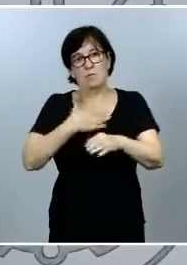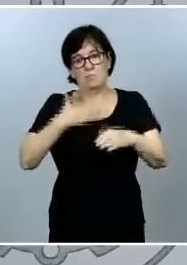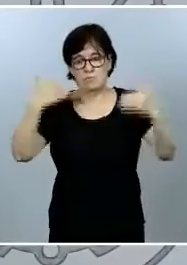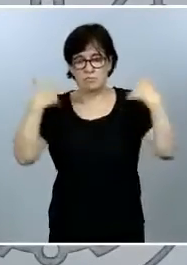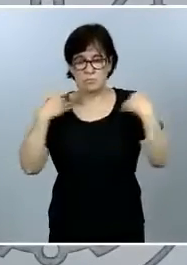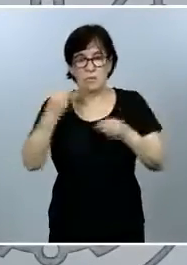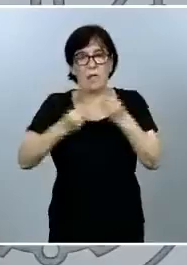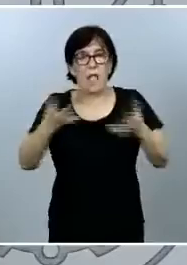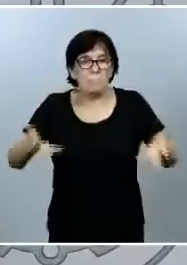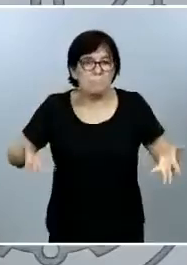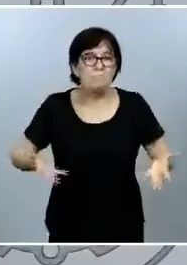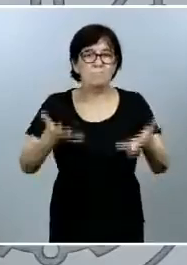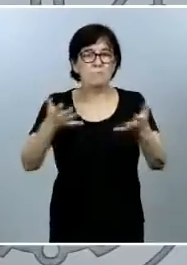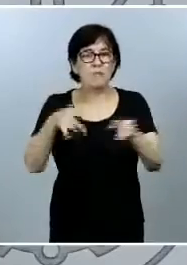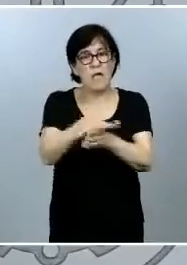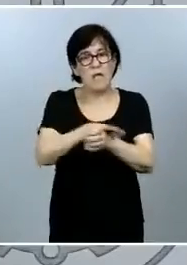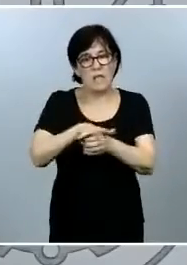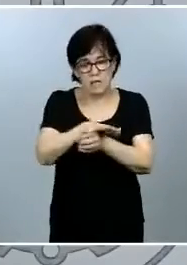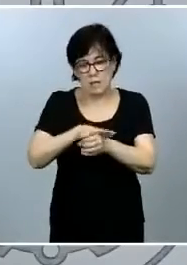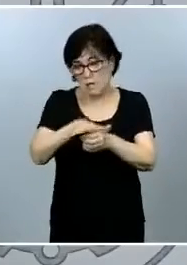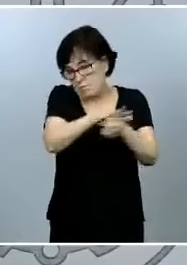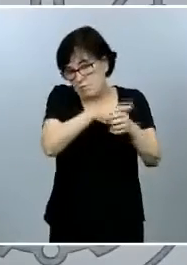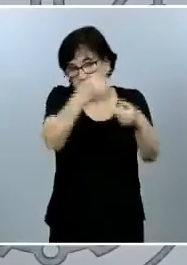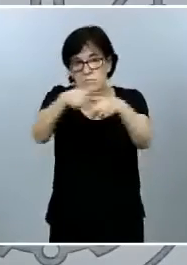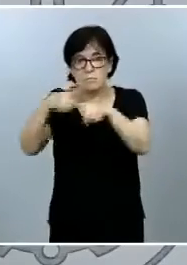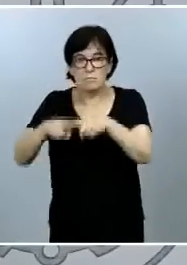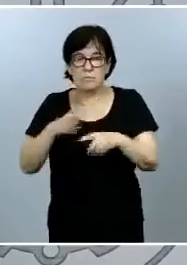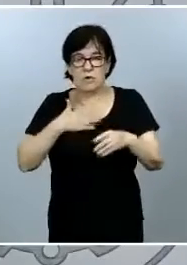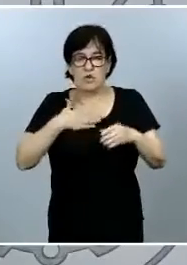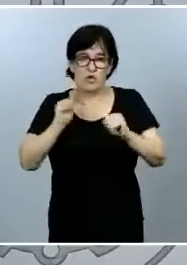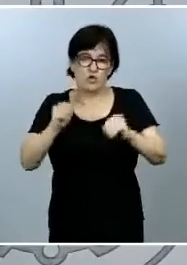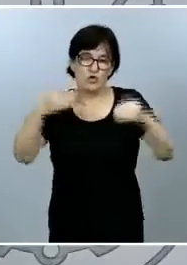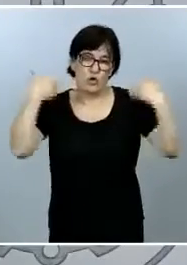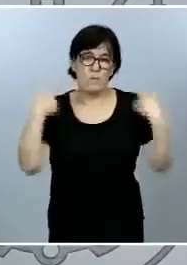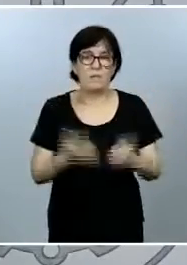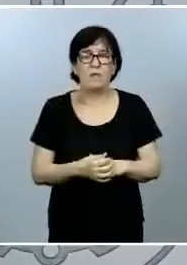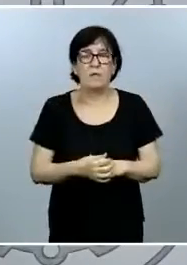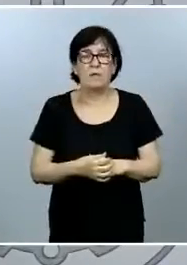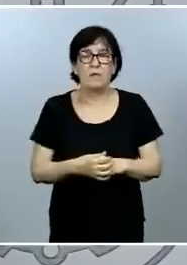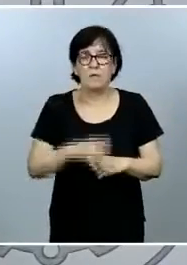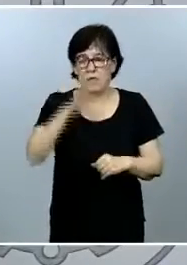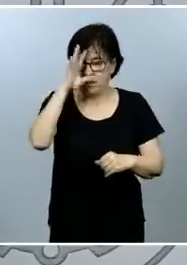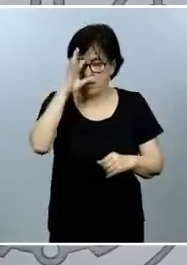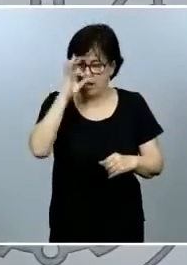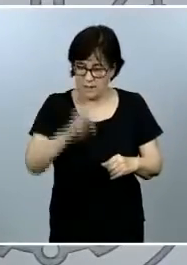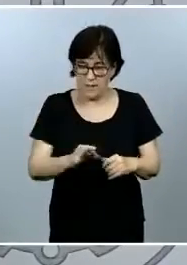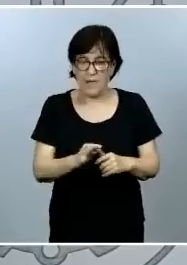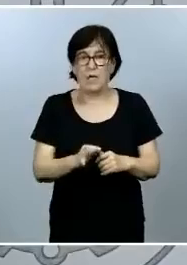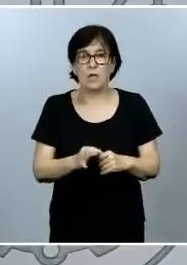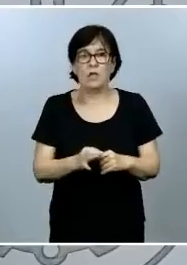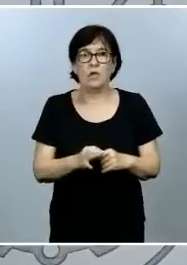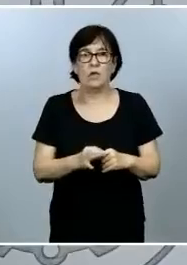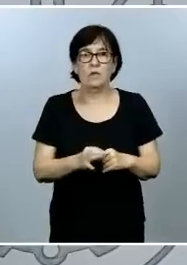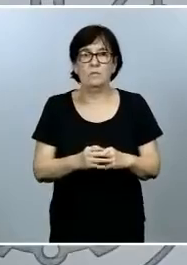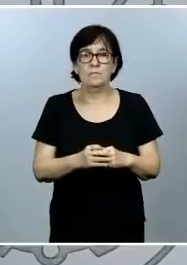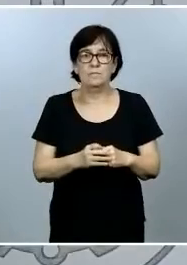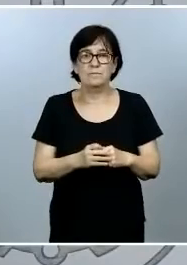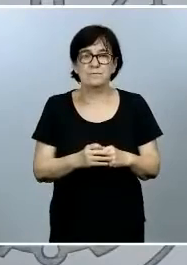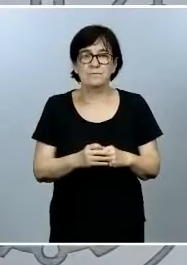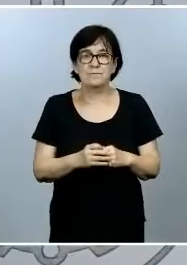impulso a la área o a las áreas de su competencia creo que en este sentido está